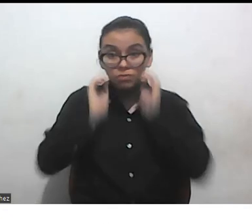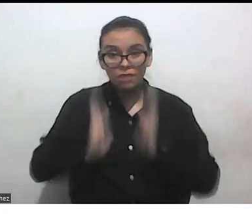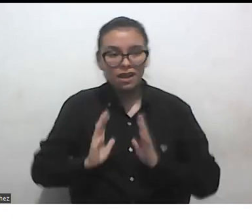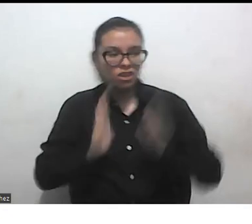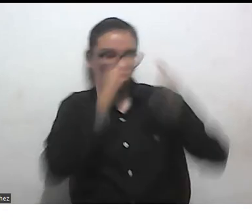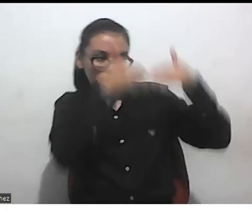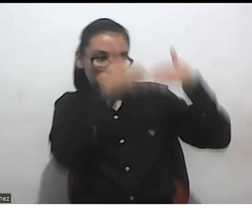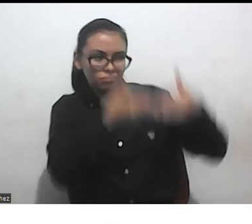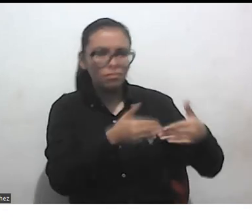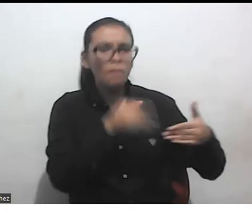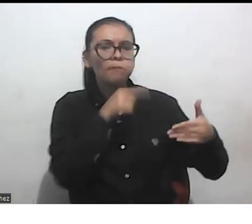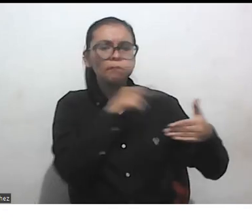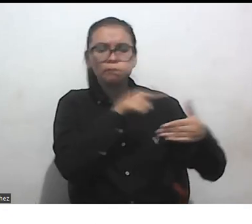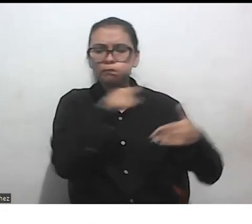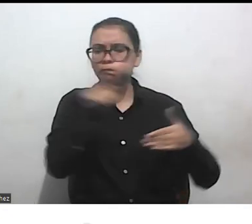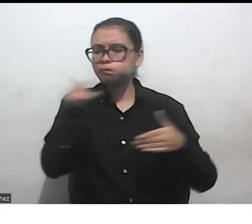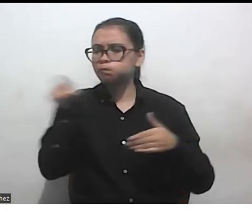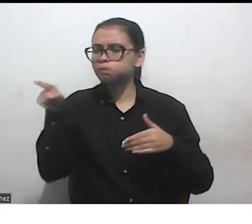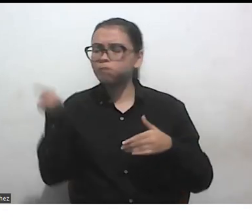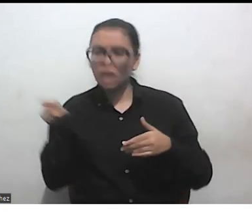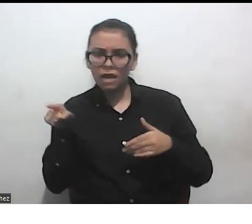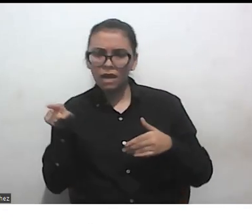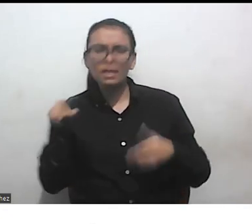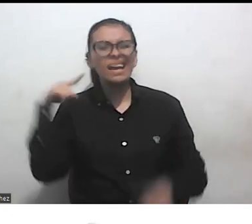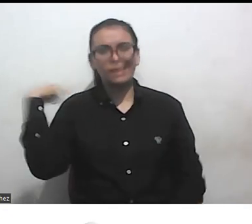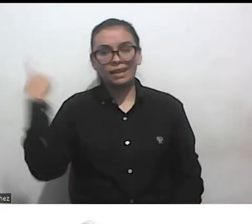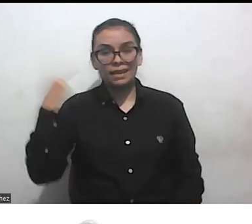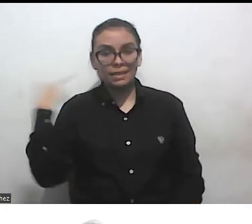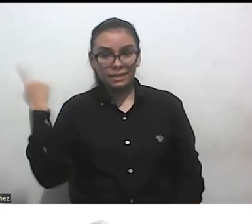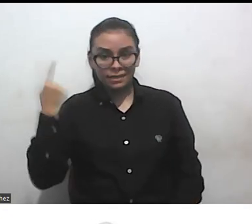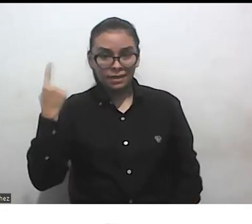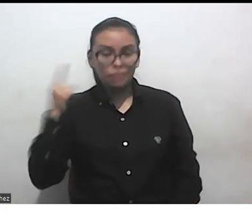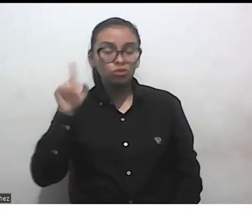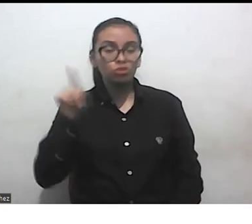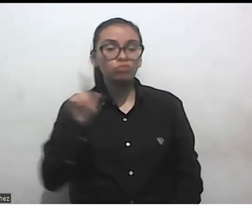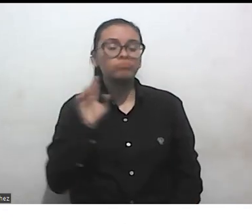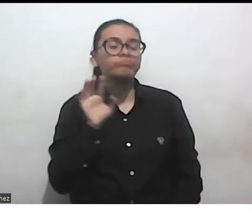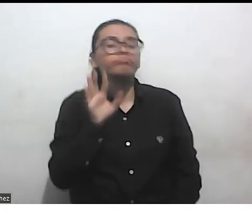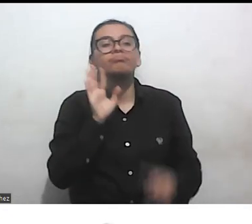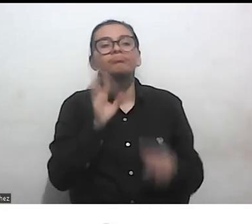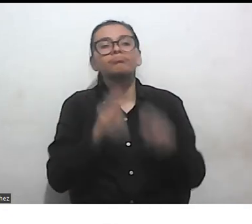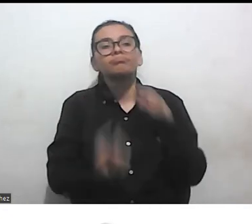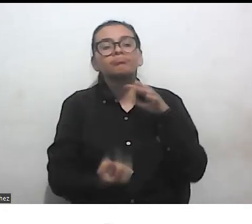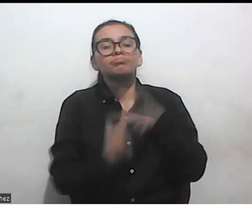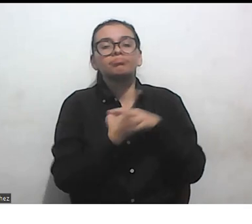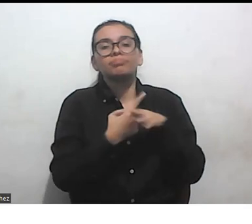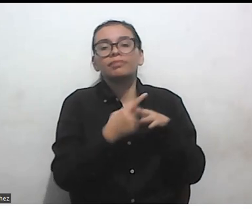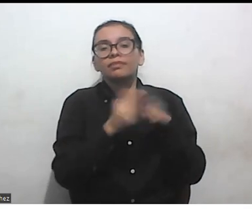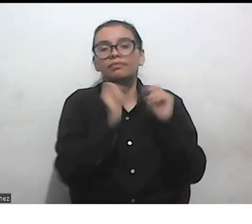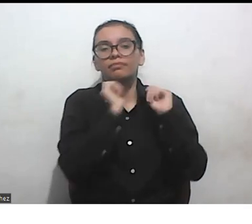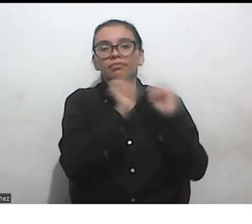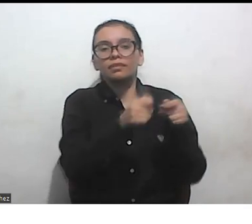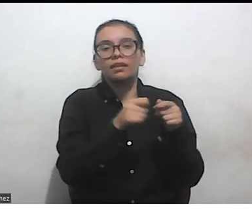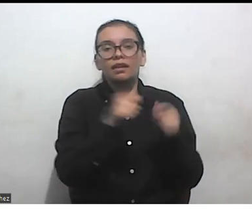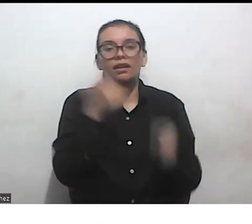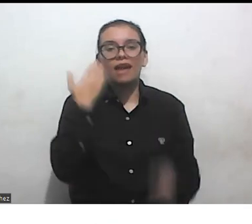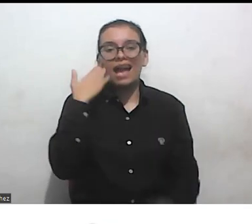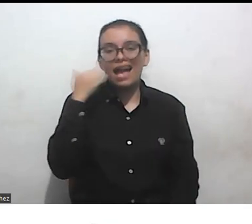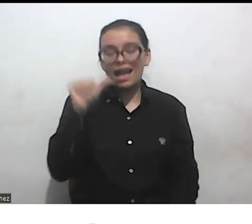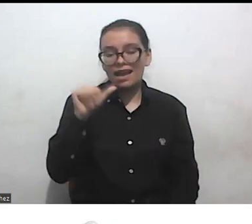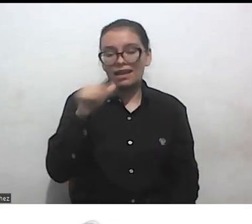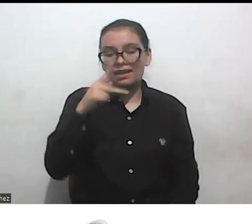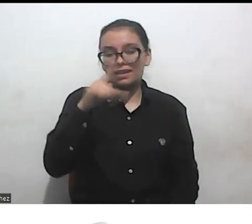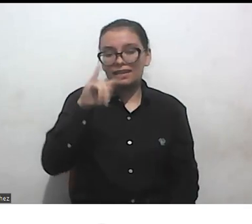generalmente está inspirada esa definición en, pues, Kimberley Crenshaw, para